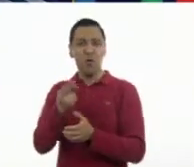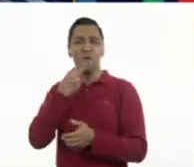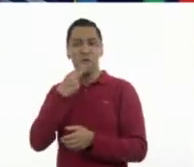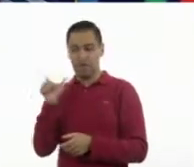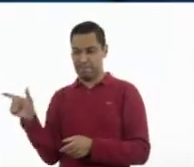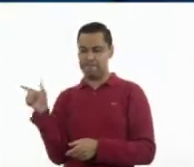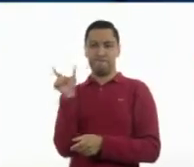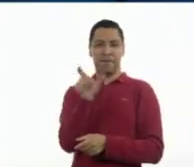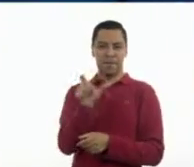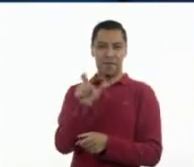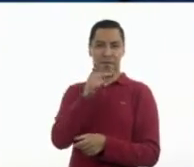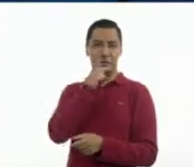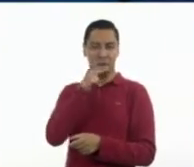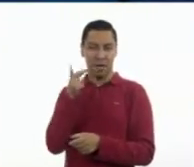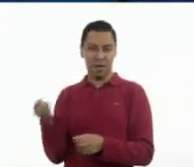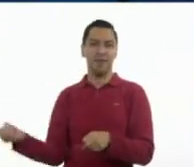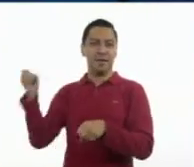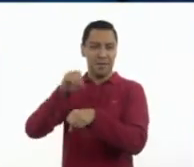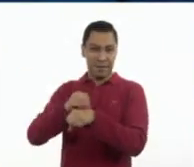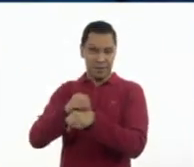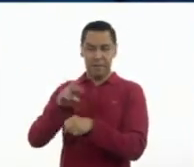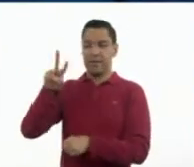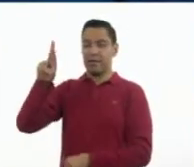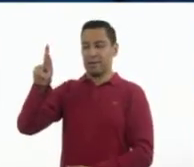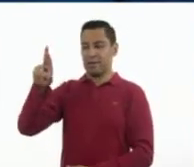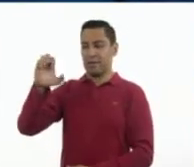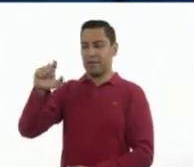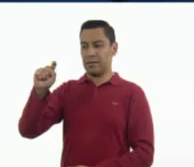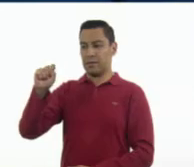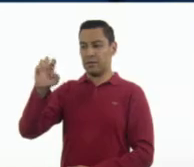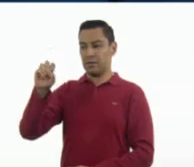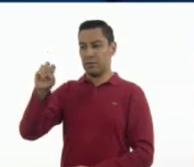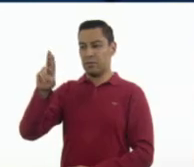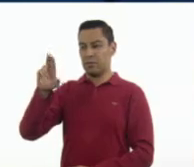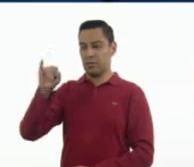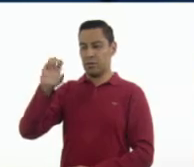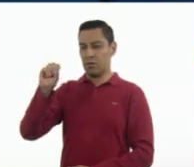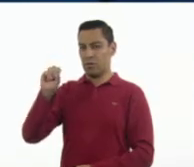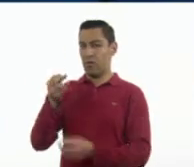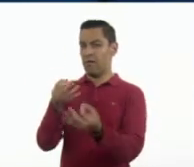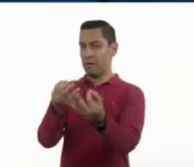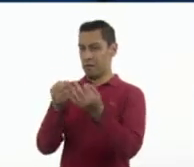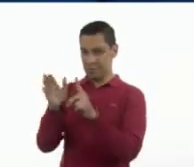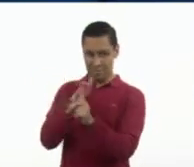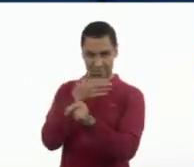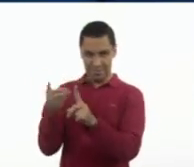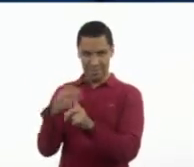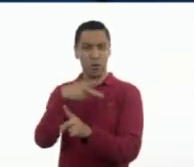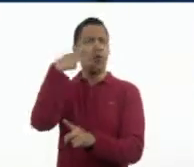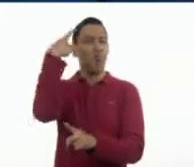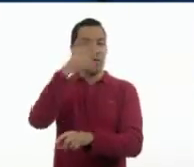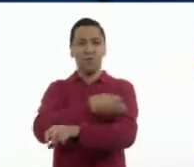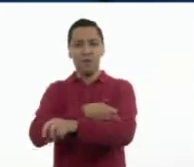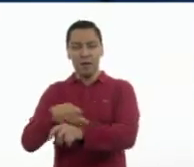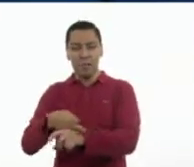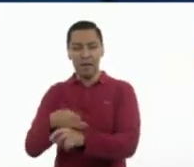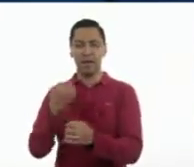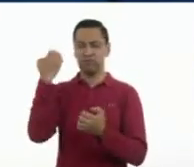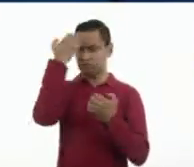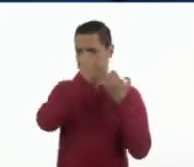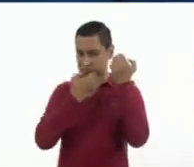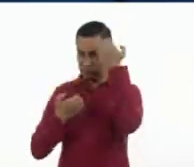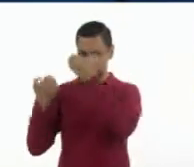utilizar precisamente este recurso retórico para tratar de persuadir a la gente. En familia, ustedes pueden analizar diferentes